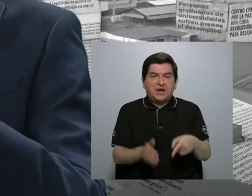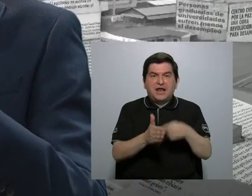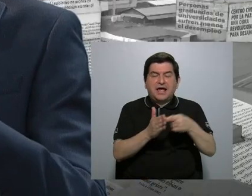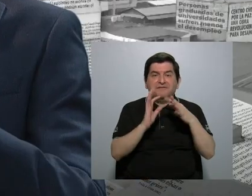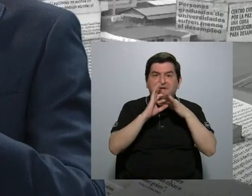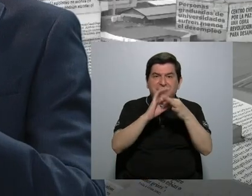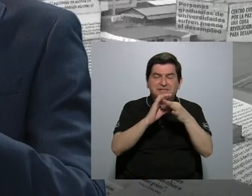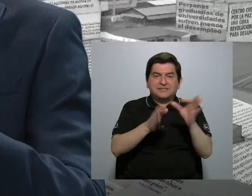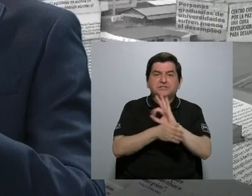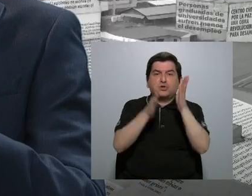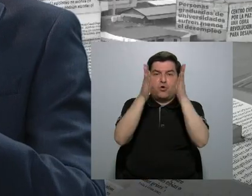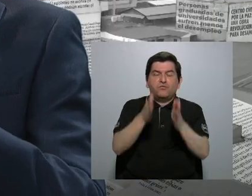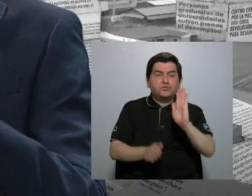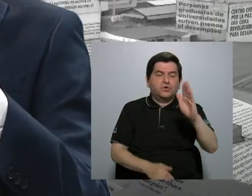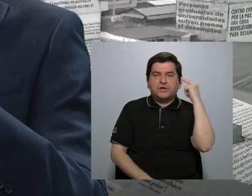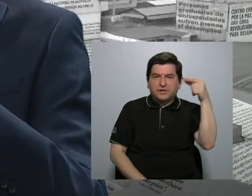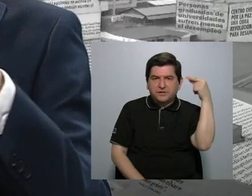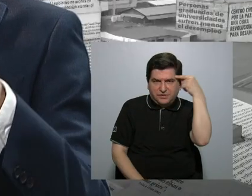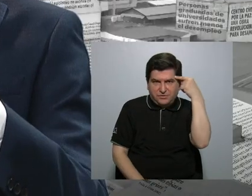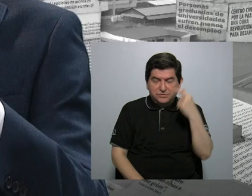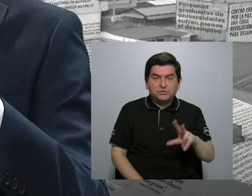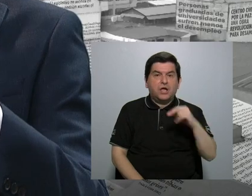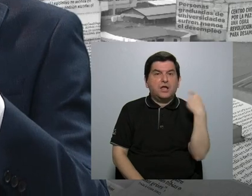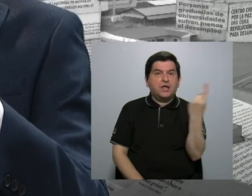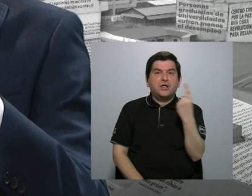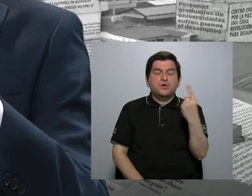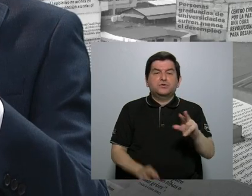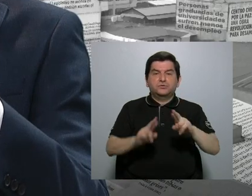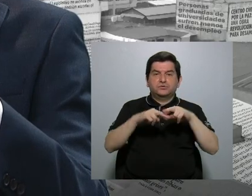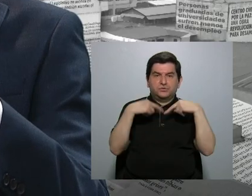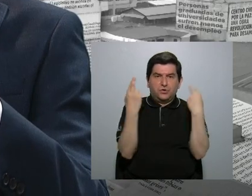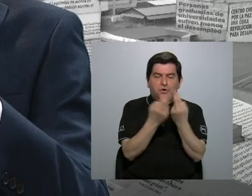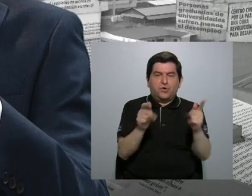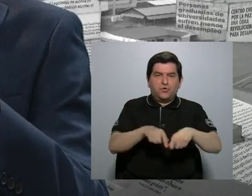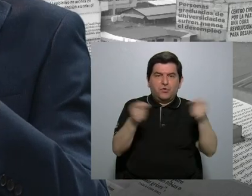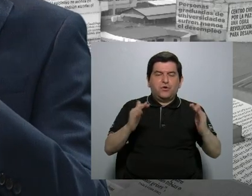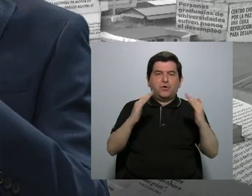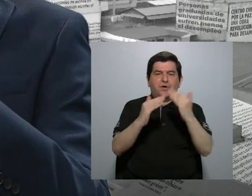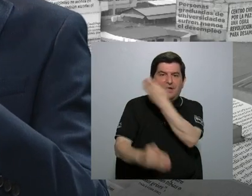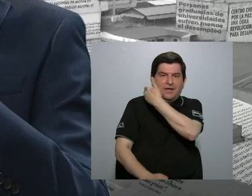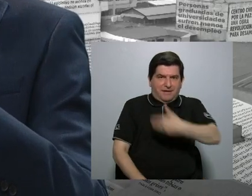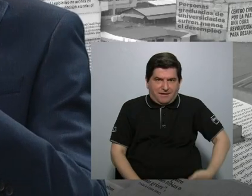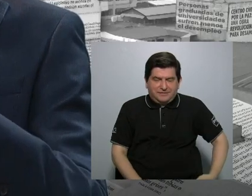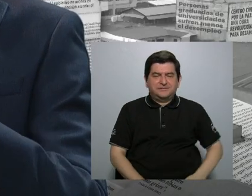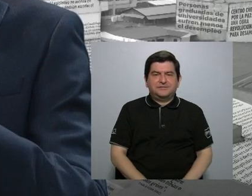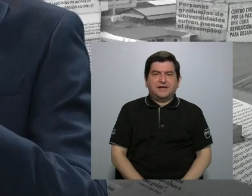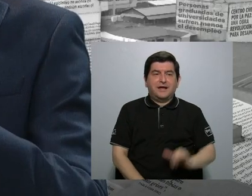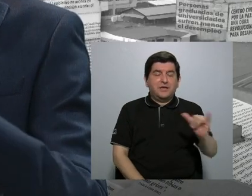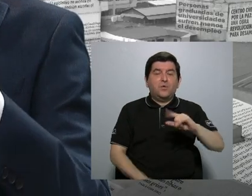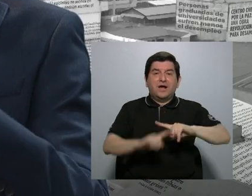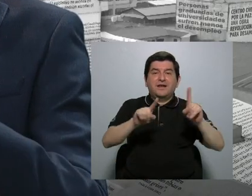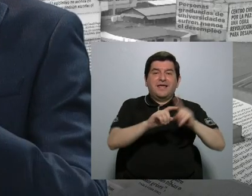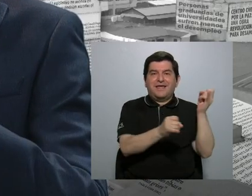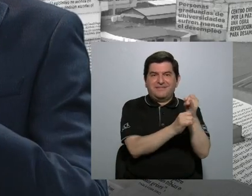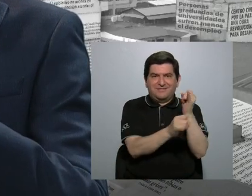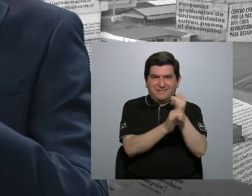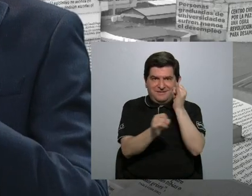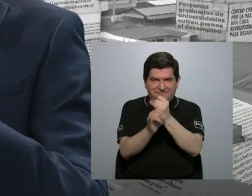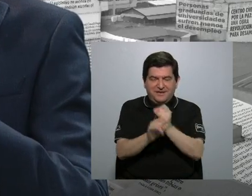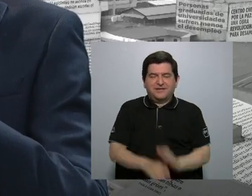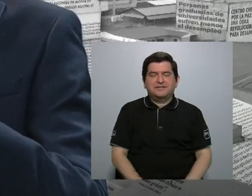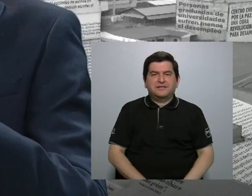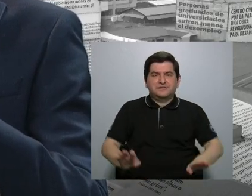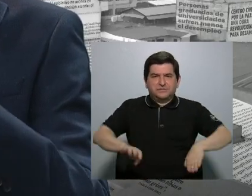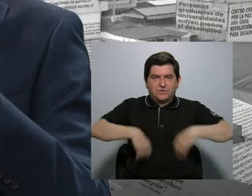es la relación con funcionarios de su gobierno, y ya no solamente las conferencias de prensa en casa presidencial, sino en otras instituciones cuando hay